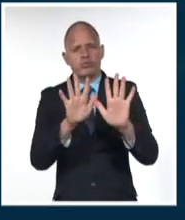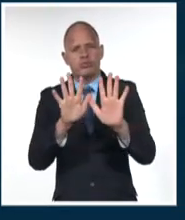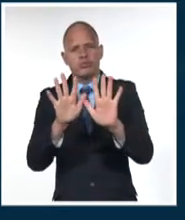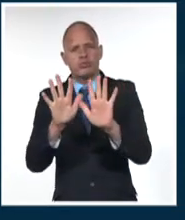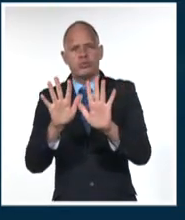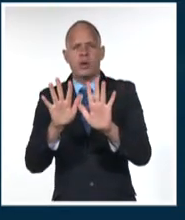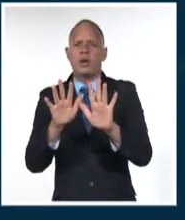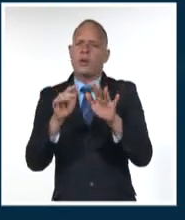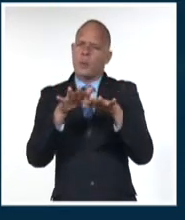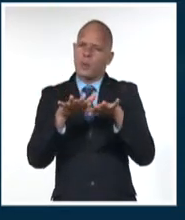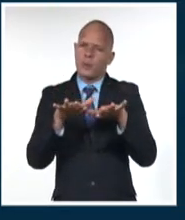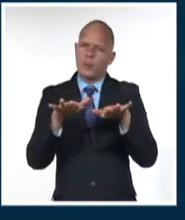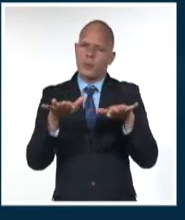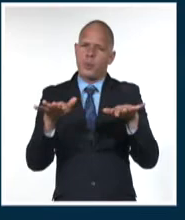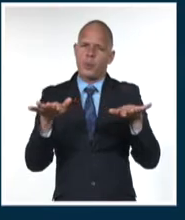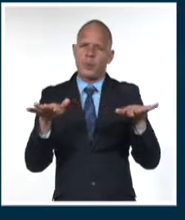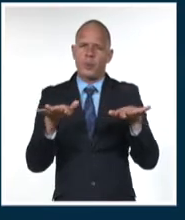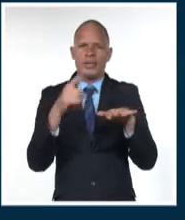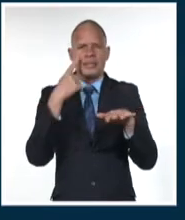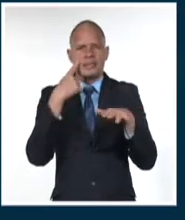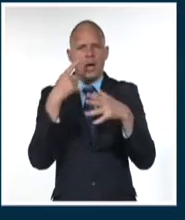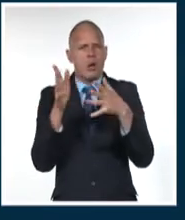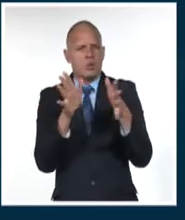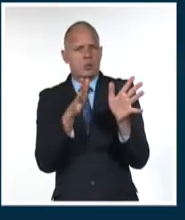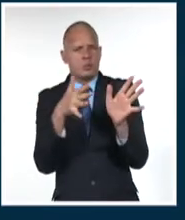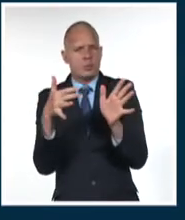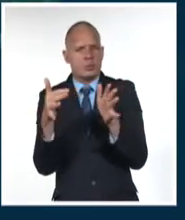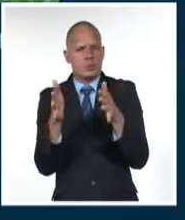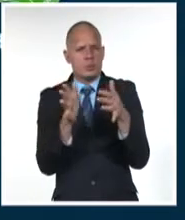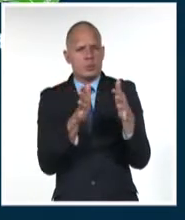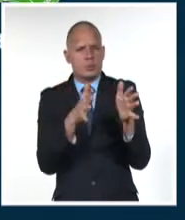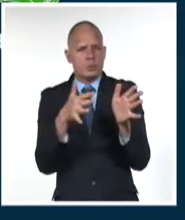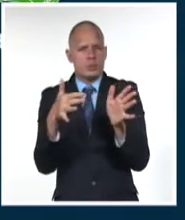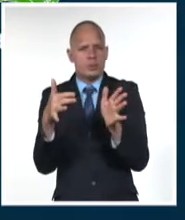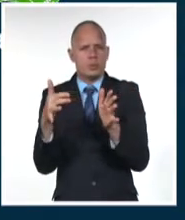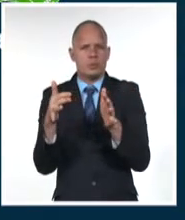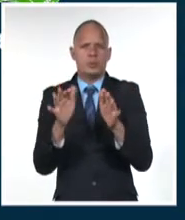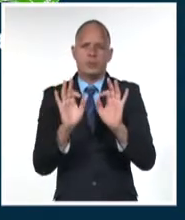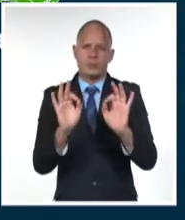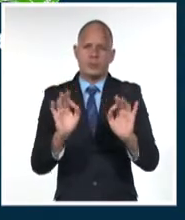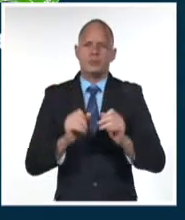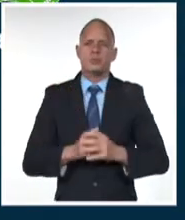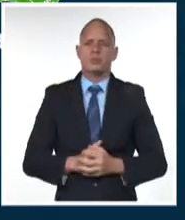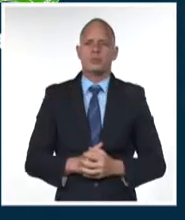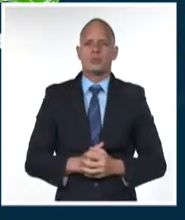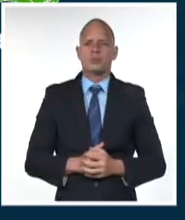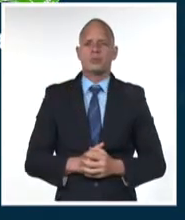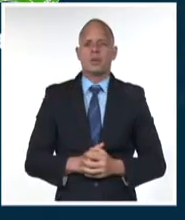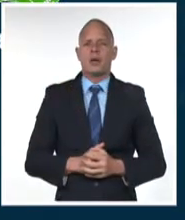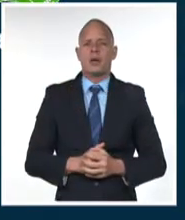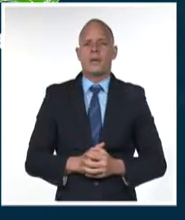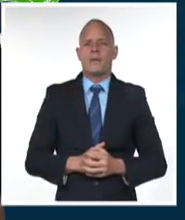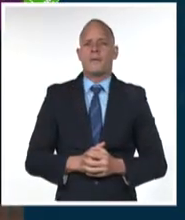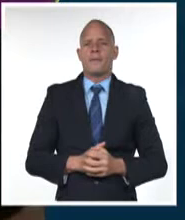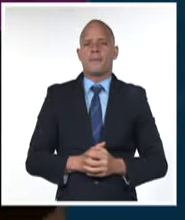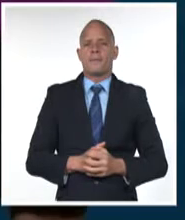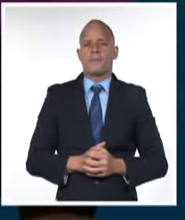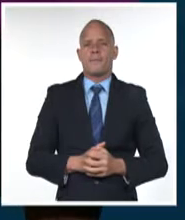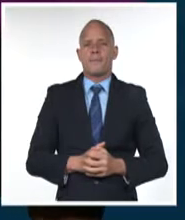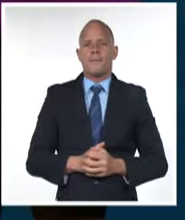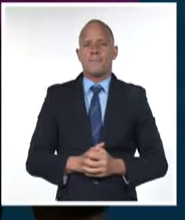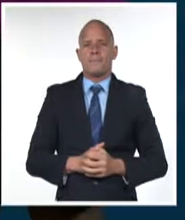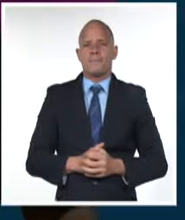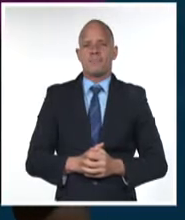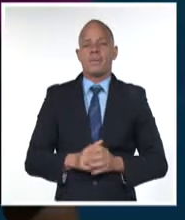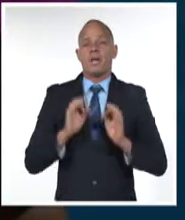oriental con velocidades entre 15 y 30 kilómetros por hora. Llegarán a 35 kilómetros por hora en zonas de la costa norte.